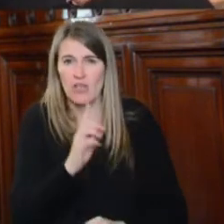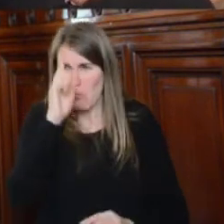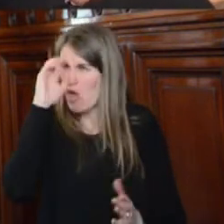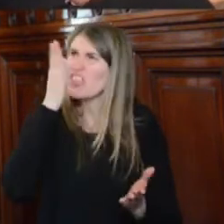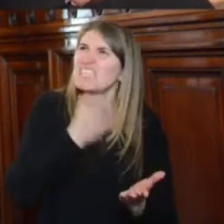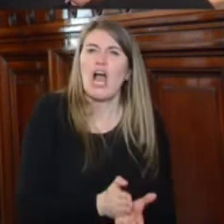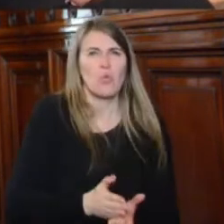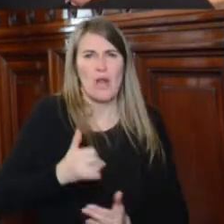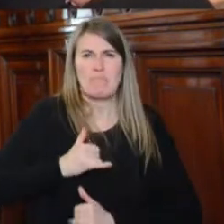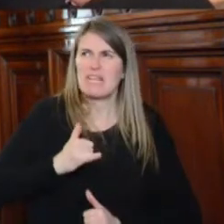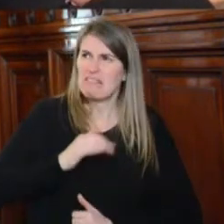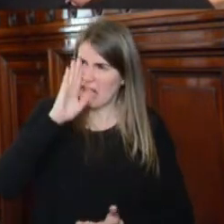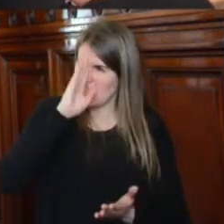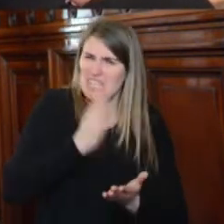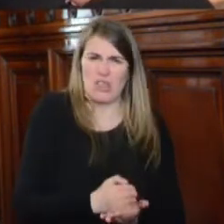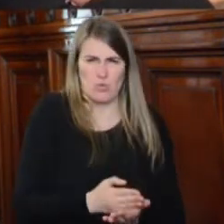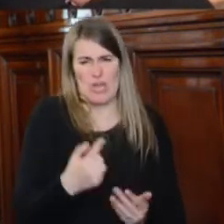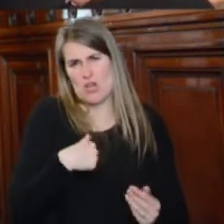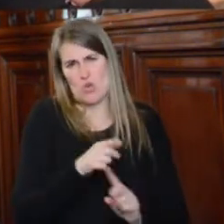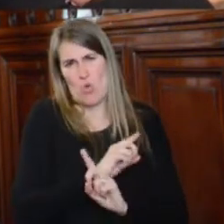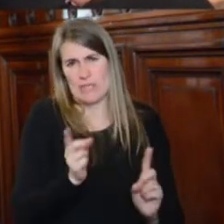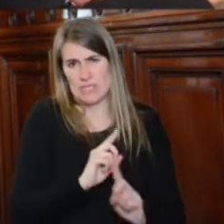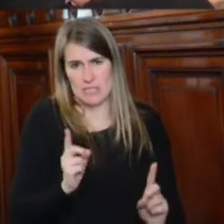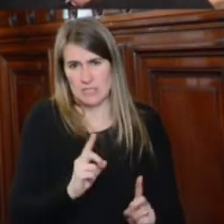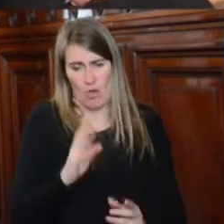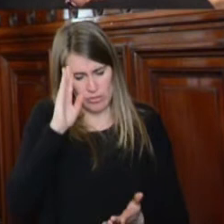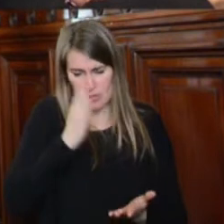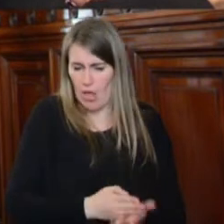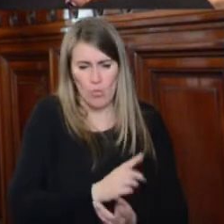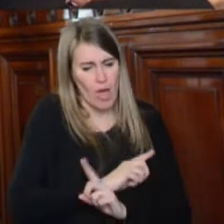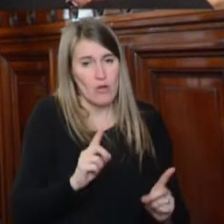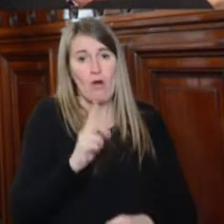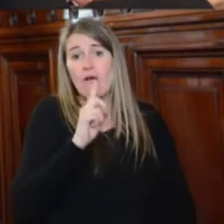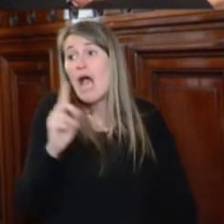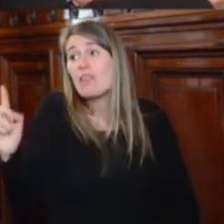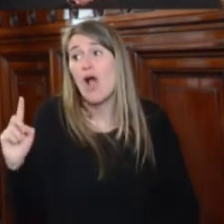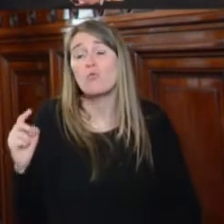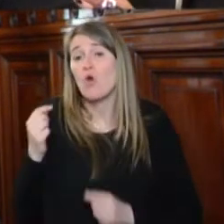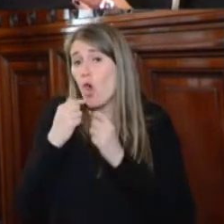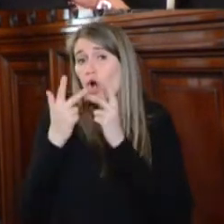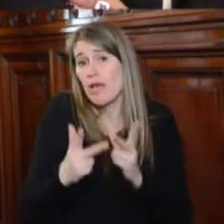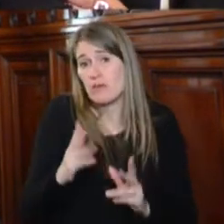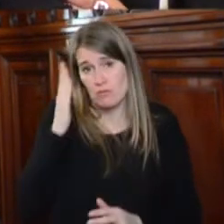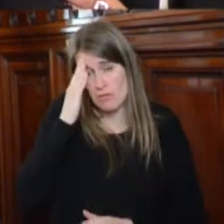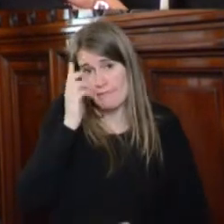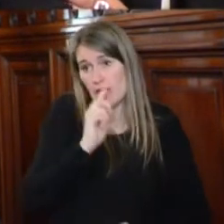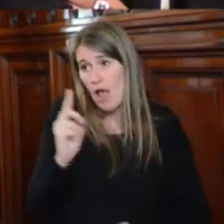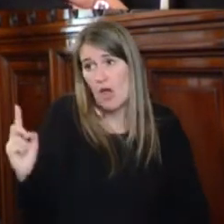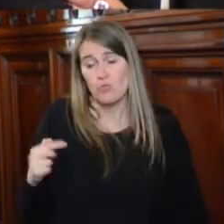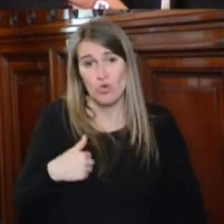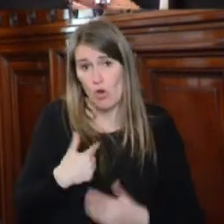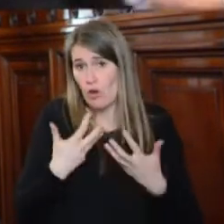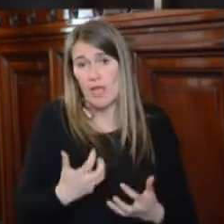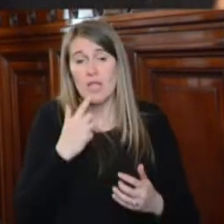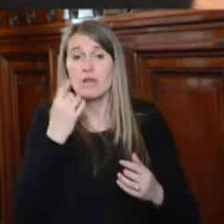militar. Esto lo quiero dejar en claro porque cada uno sabe lo que dijo, lo quiero ratificar, somos un